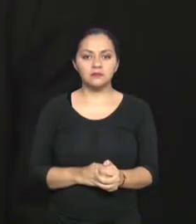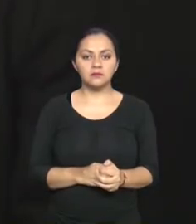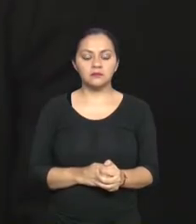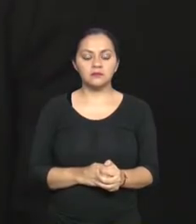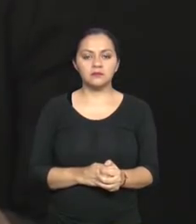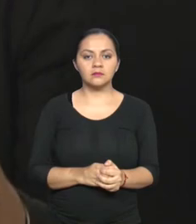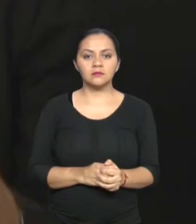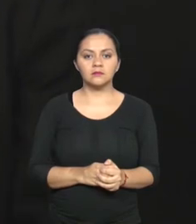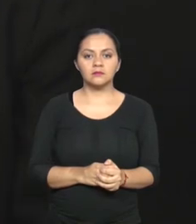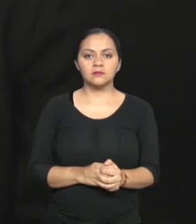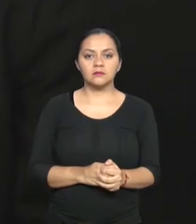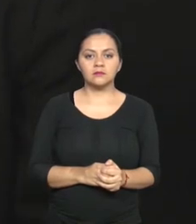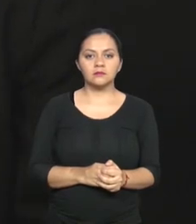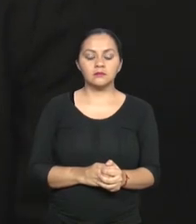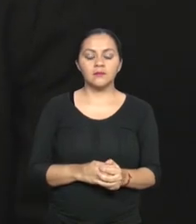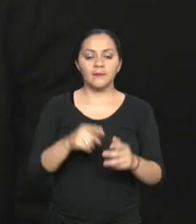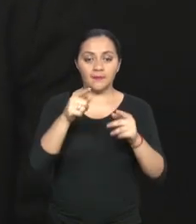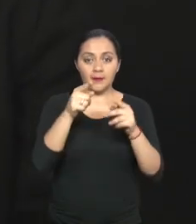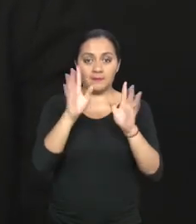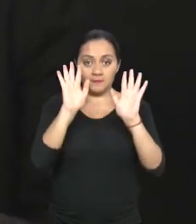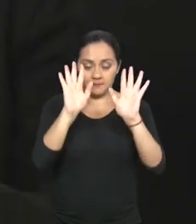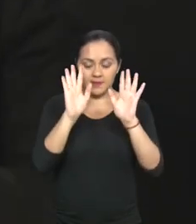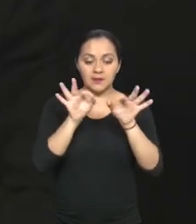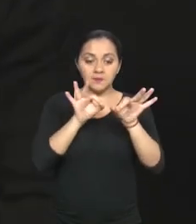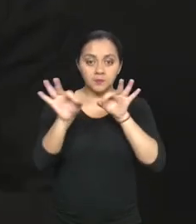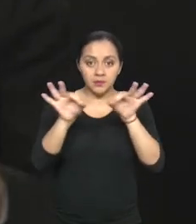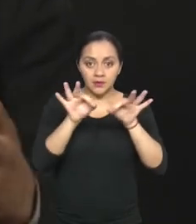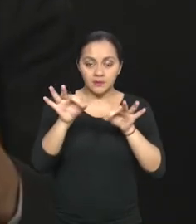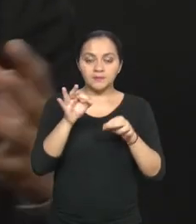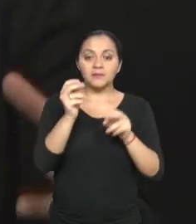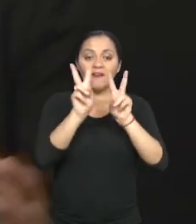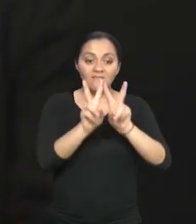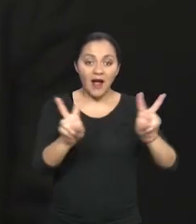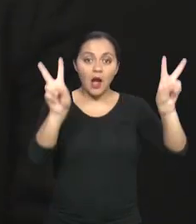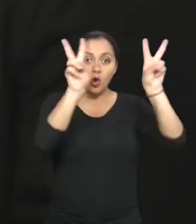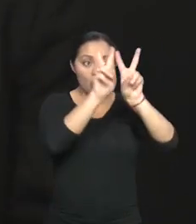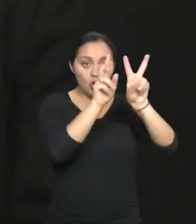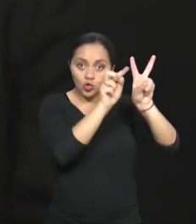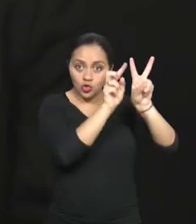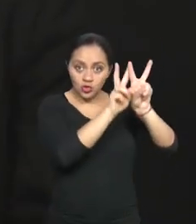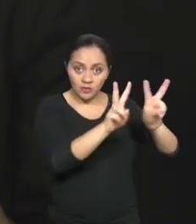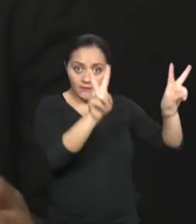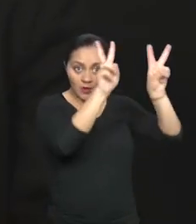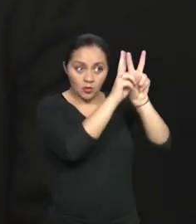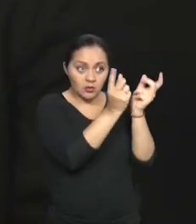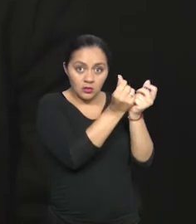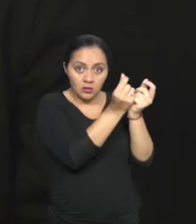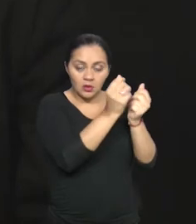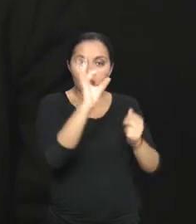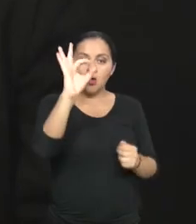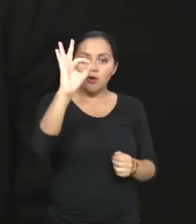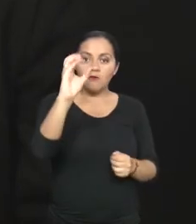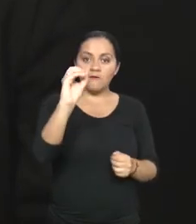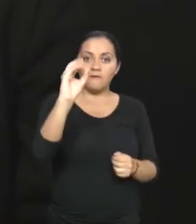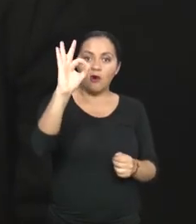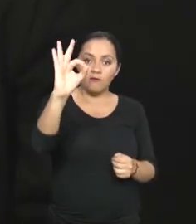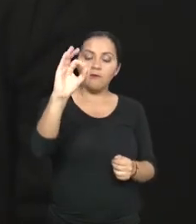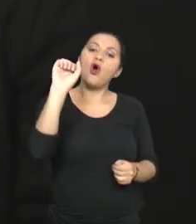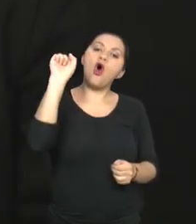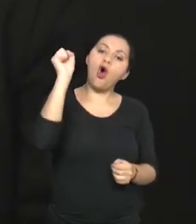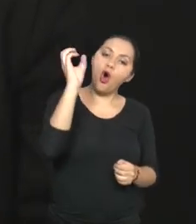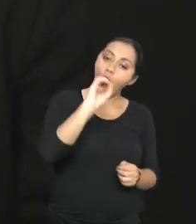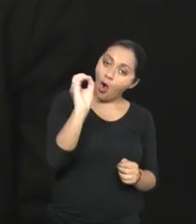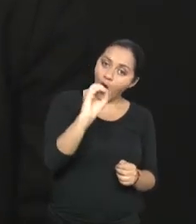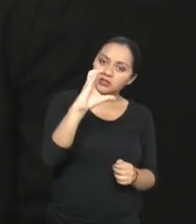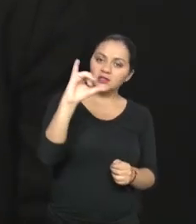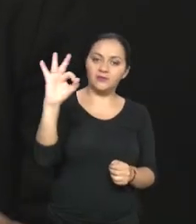básicamente nosotros utilizamos el precio FOB, el precio CIF, que debe ser muy escuchado, a lo mejor no entendido del